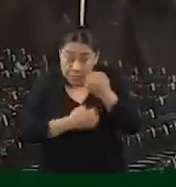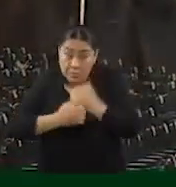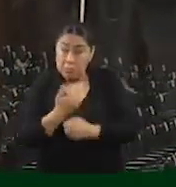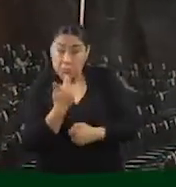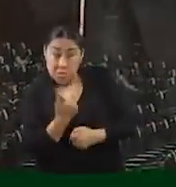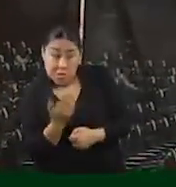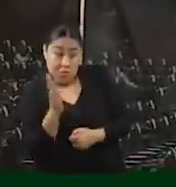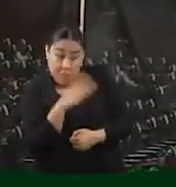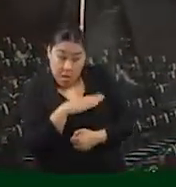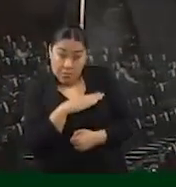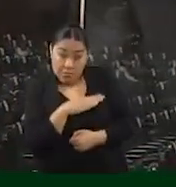jurídica.